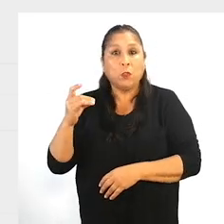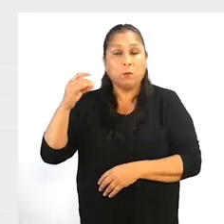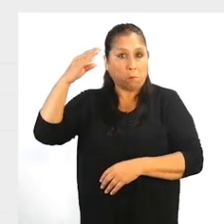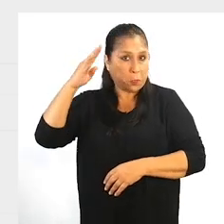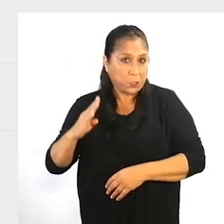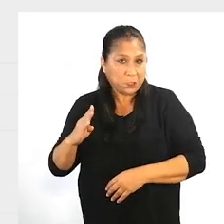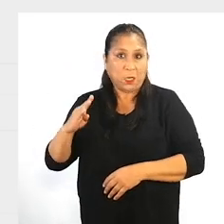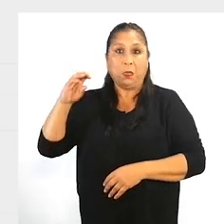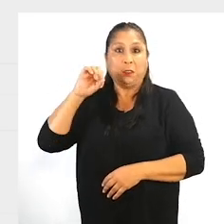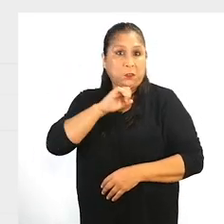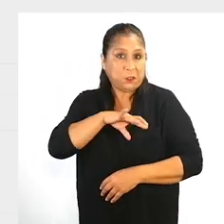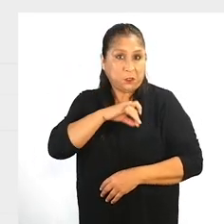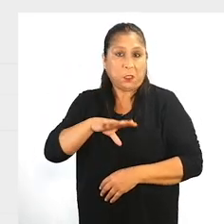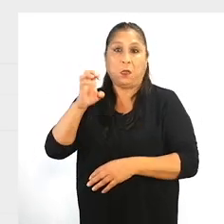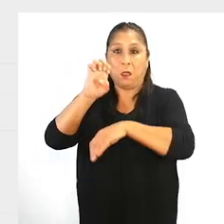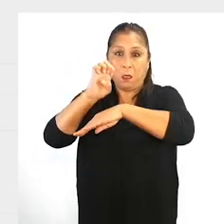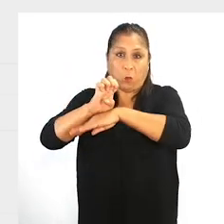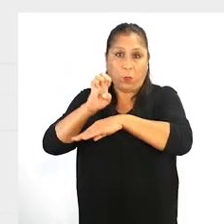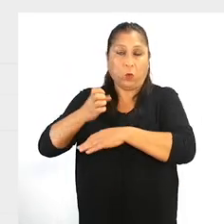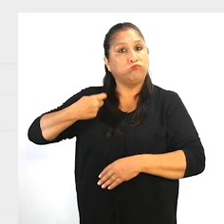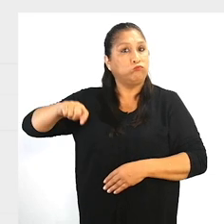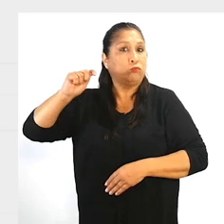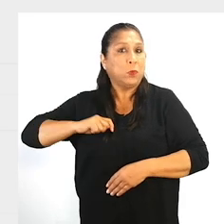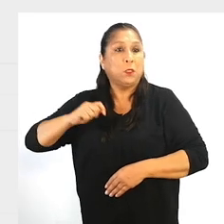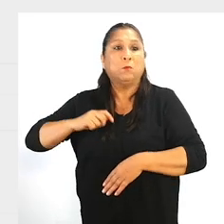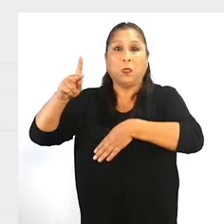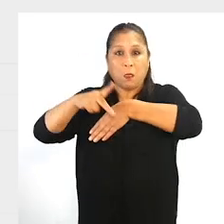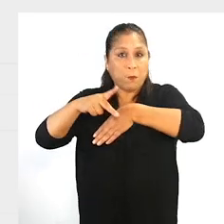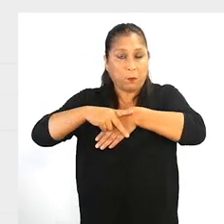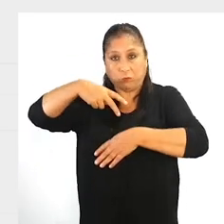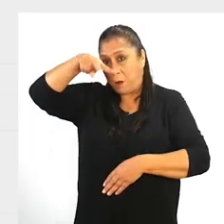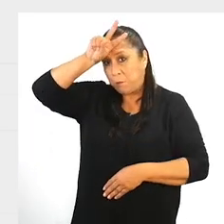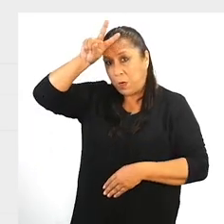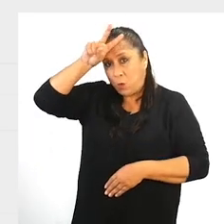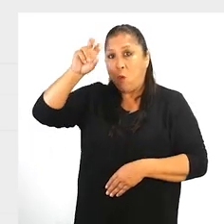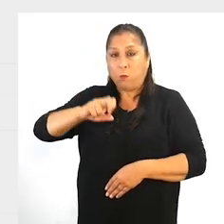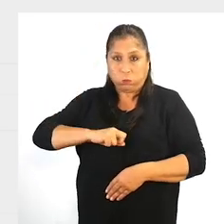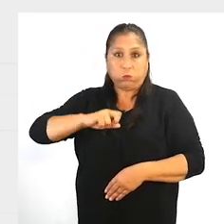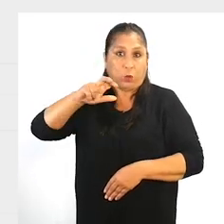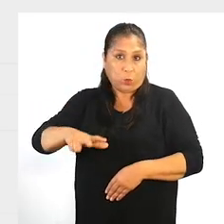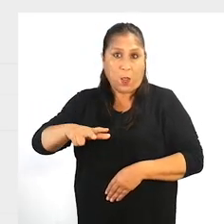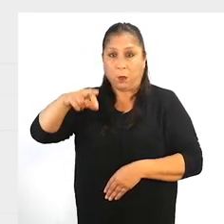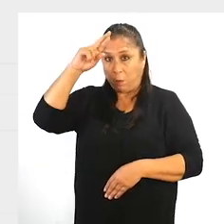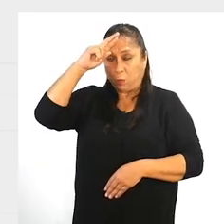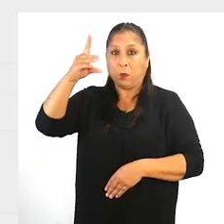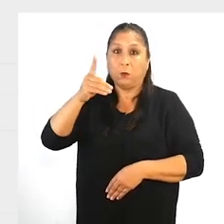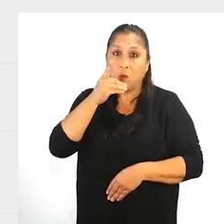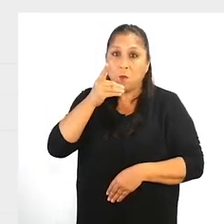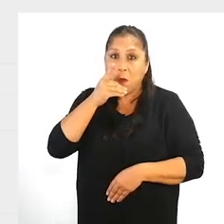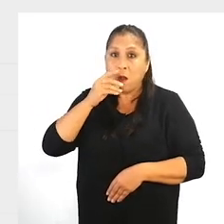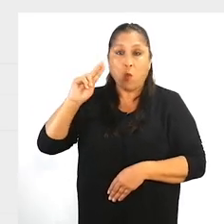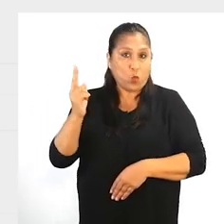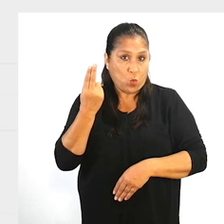Brasil, Chile, Ecuador, España, Paraguay, Perú, Portugal, República Dominicana,